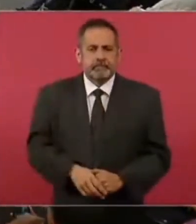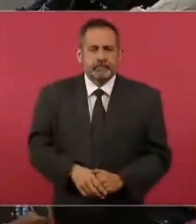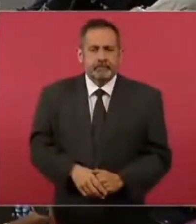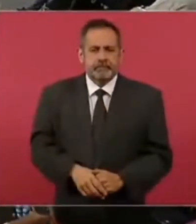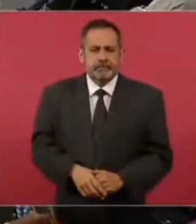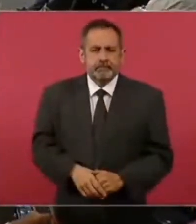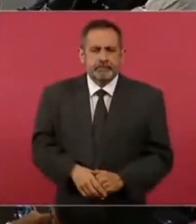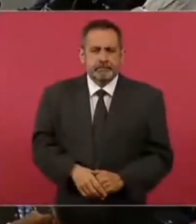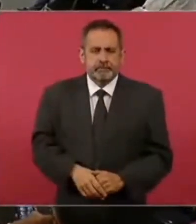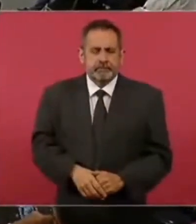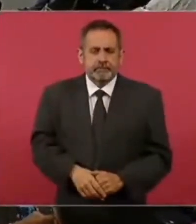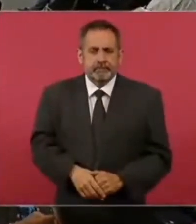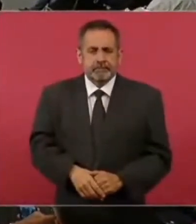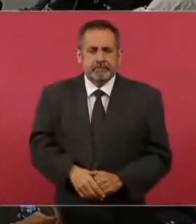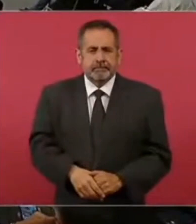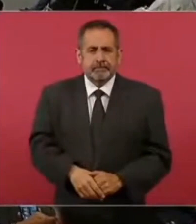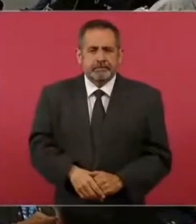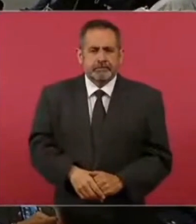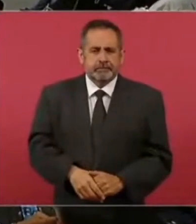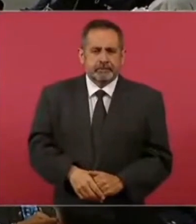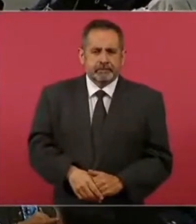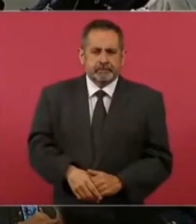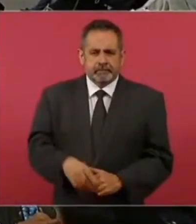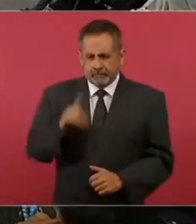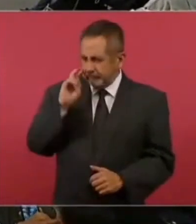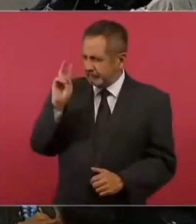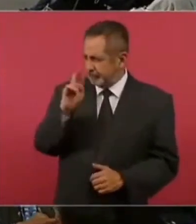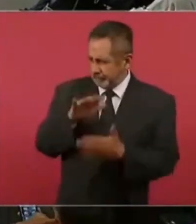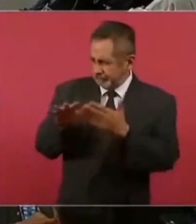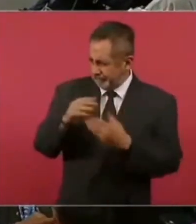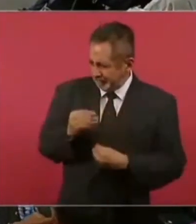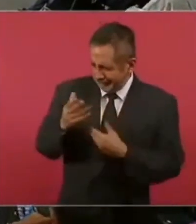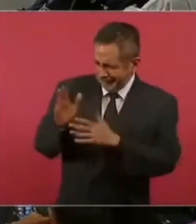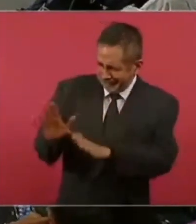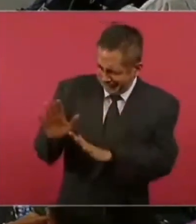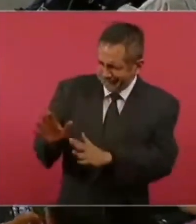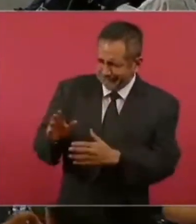Este, vamos a la poesía, hombre.